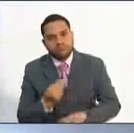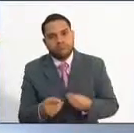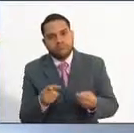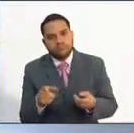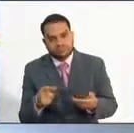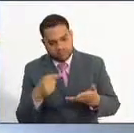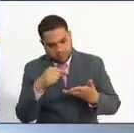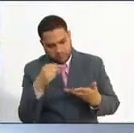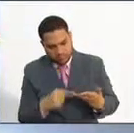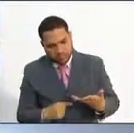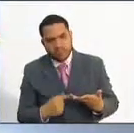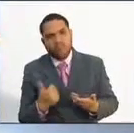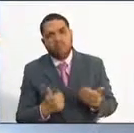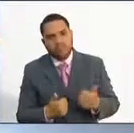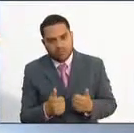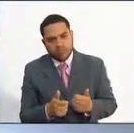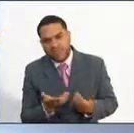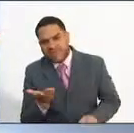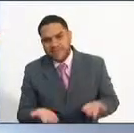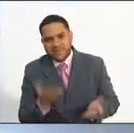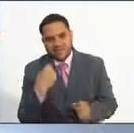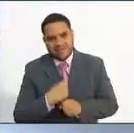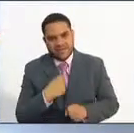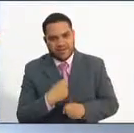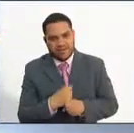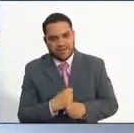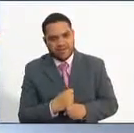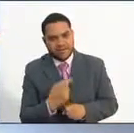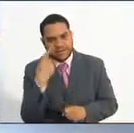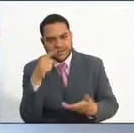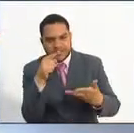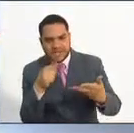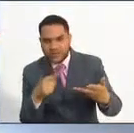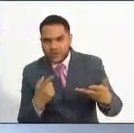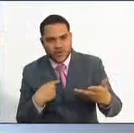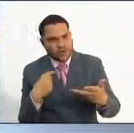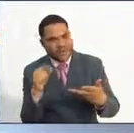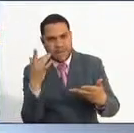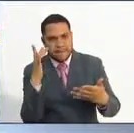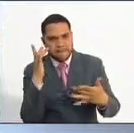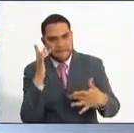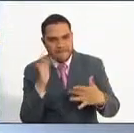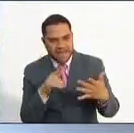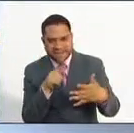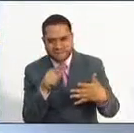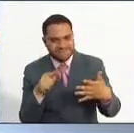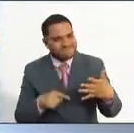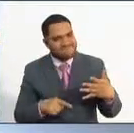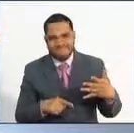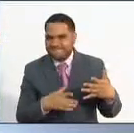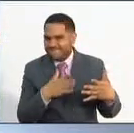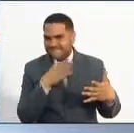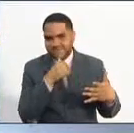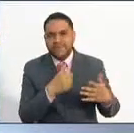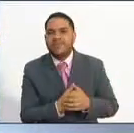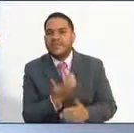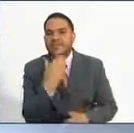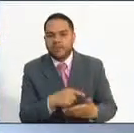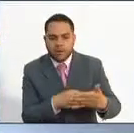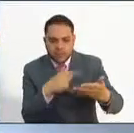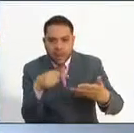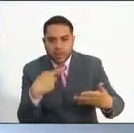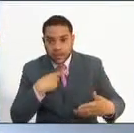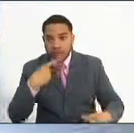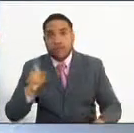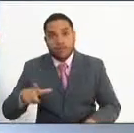requisitos exigidos para un determinado empleo, encuentra que no cumple con una de las condiciones. Pongamos un ejemplo, el empleo exige título